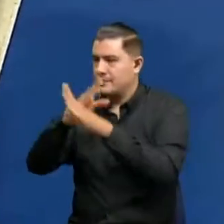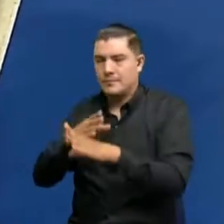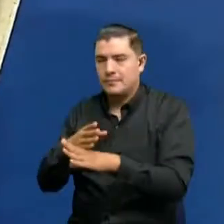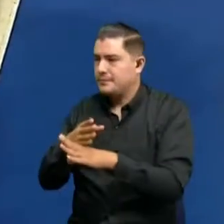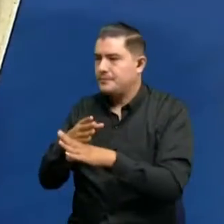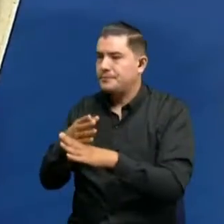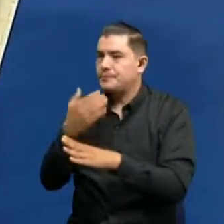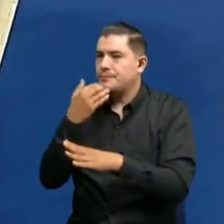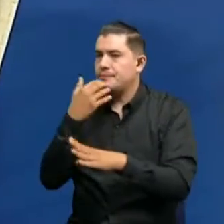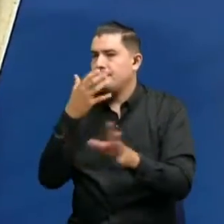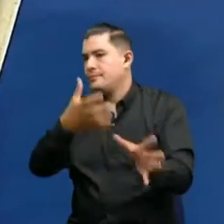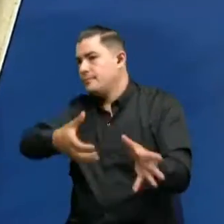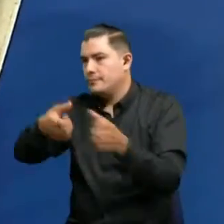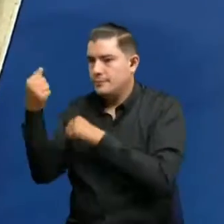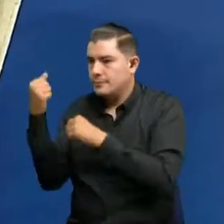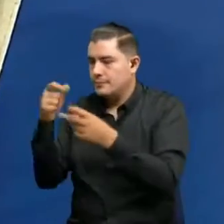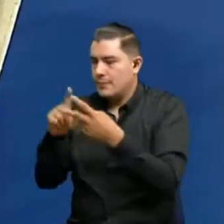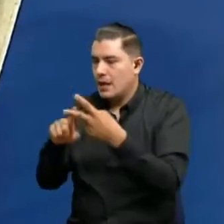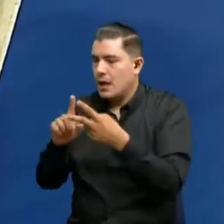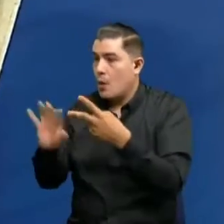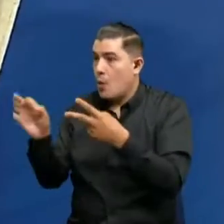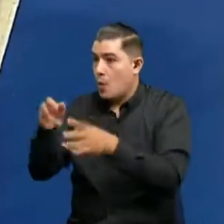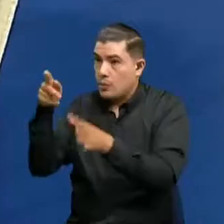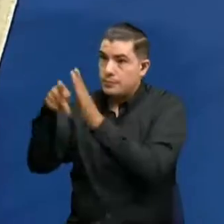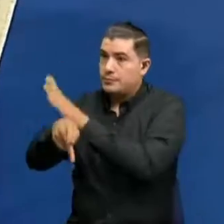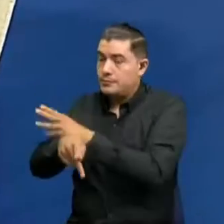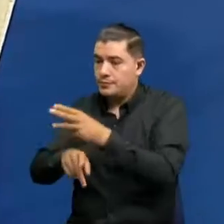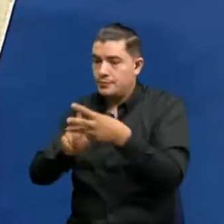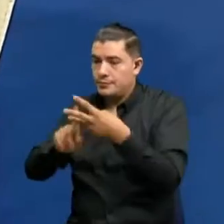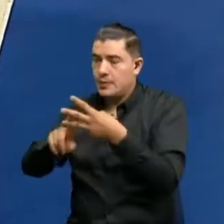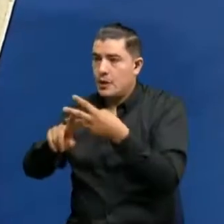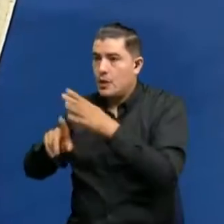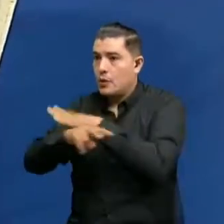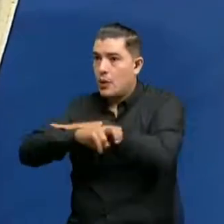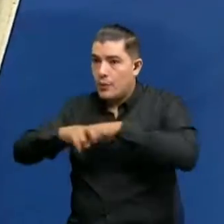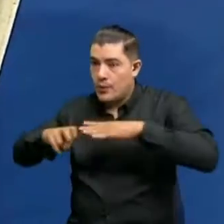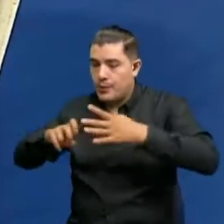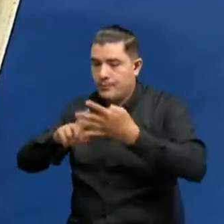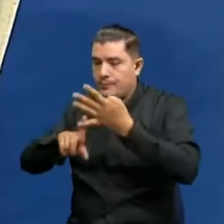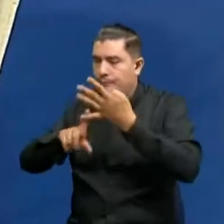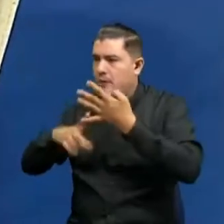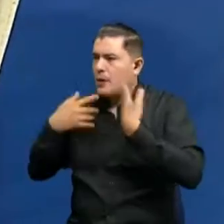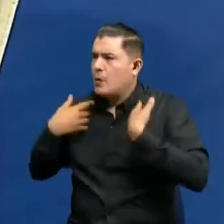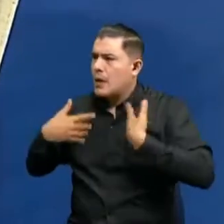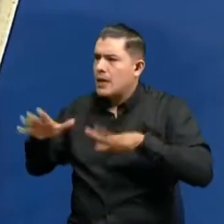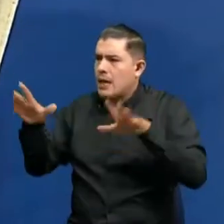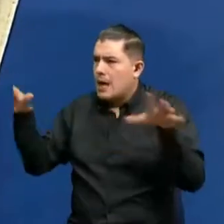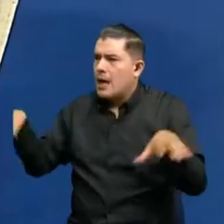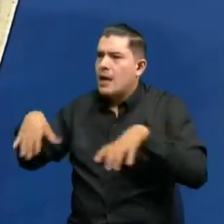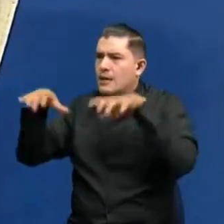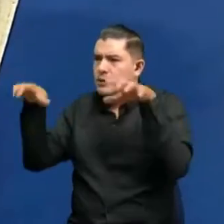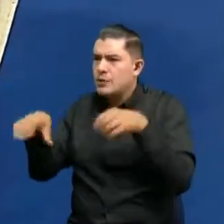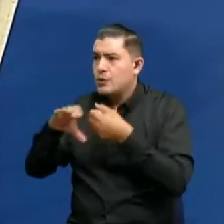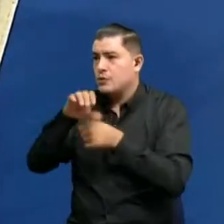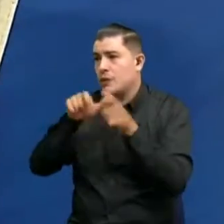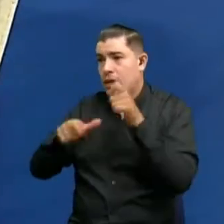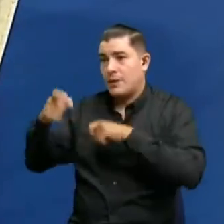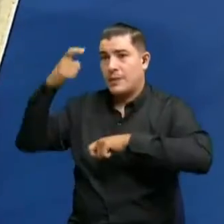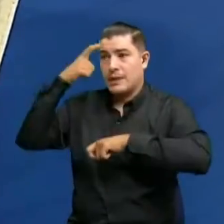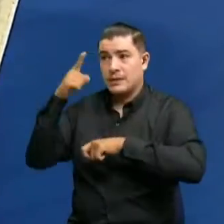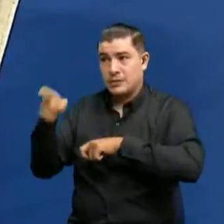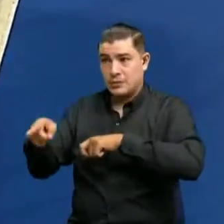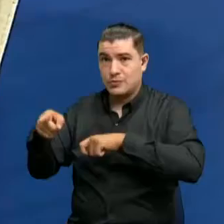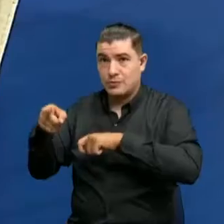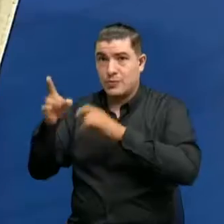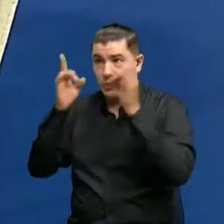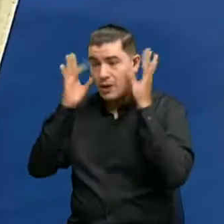un raponazo, un homicidio, un hurto, cualquier acción. Para una